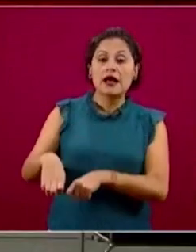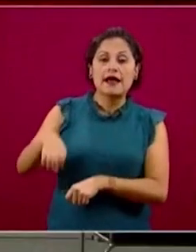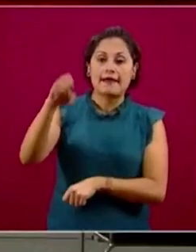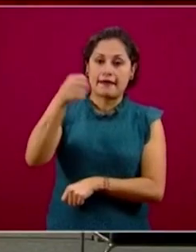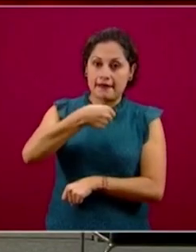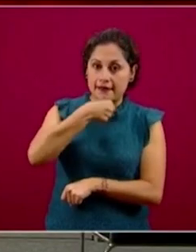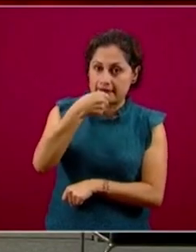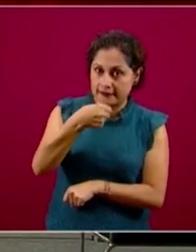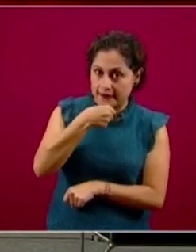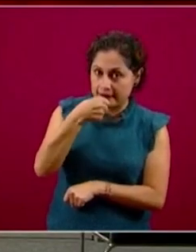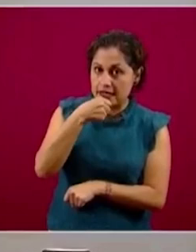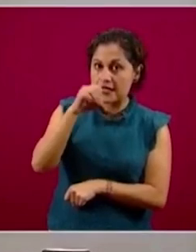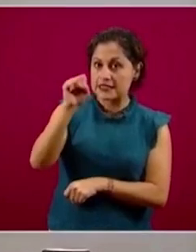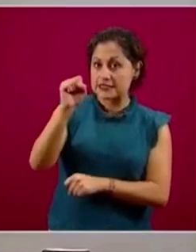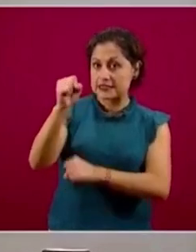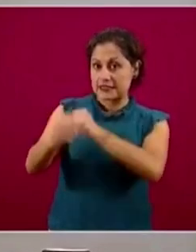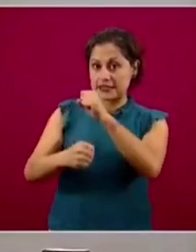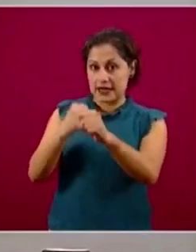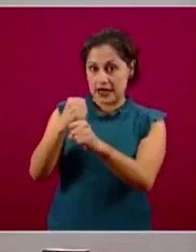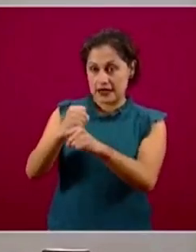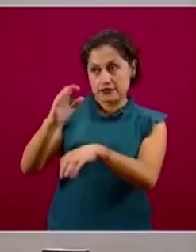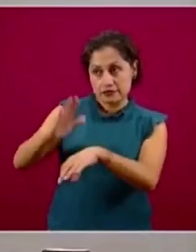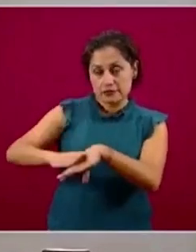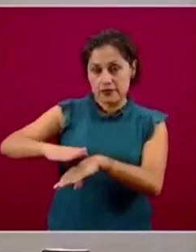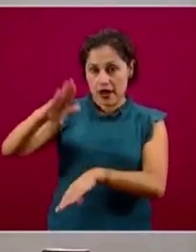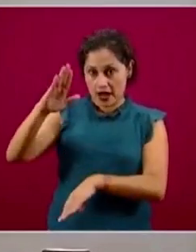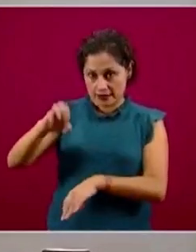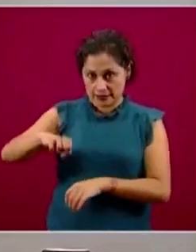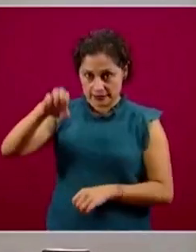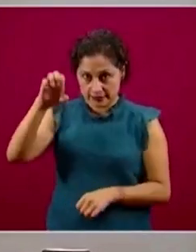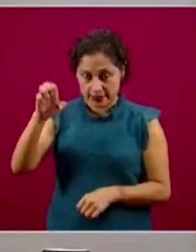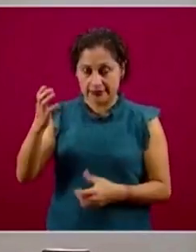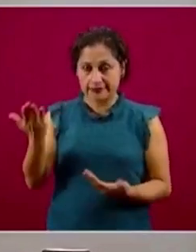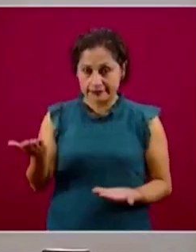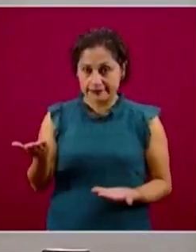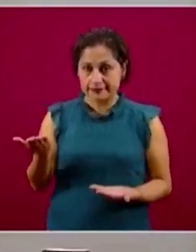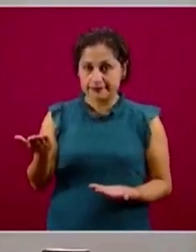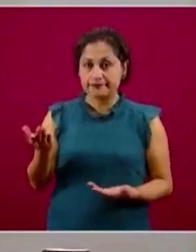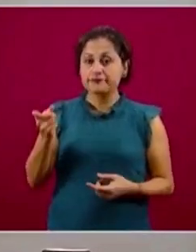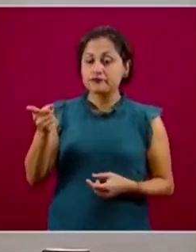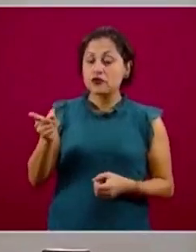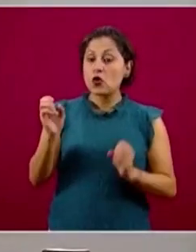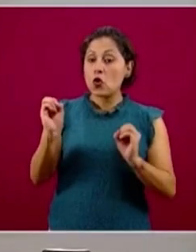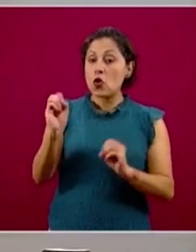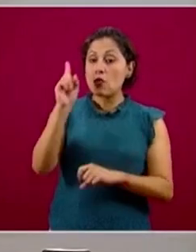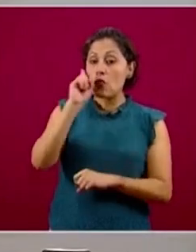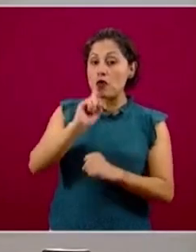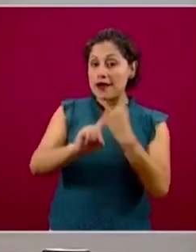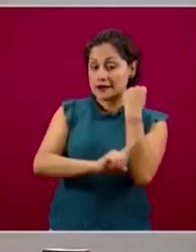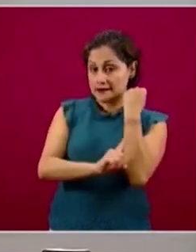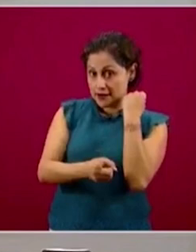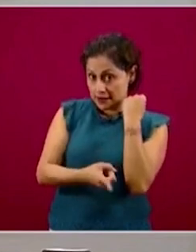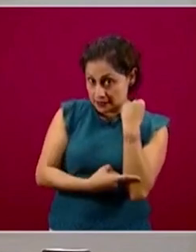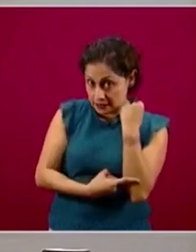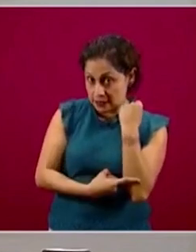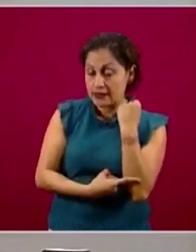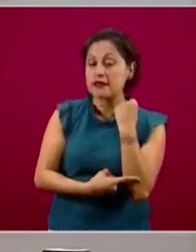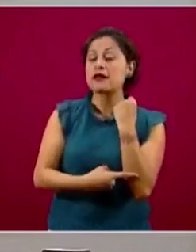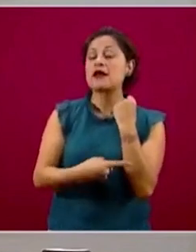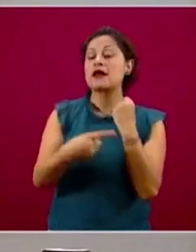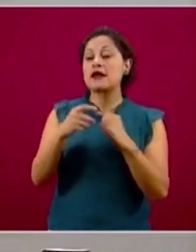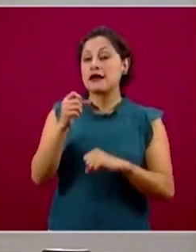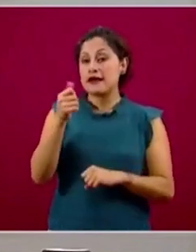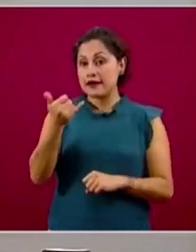específicamente mayores de 60 años de edad, embarazadas y también